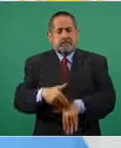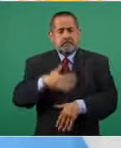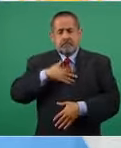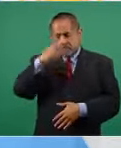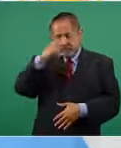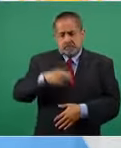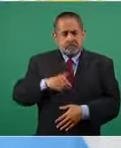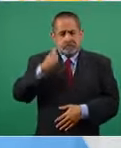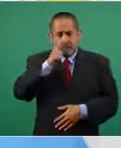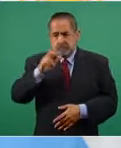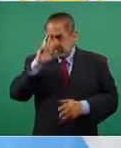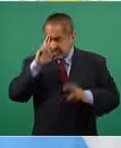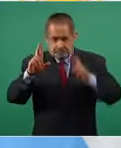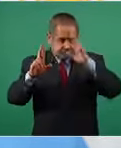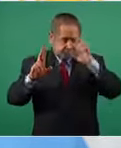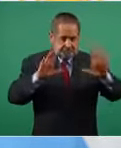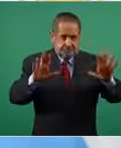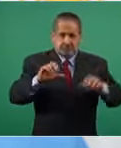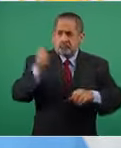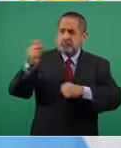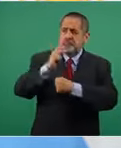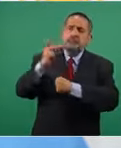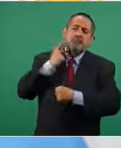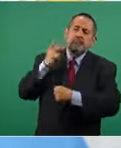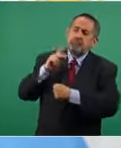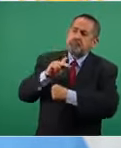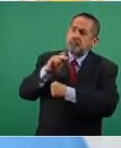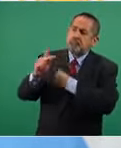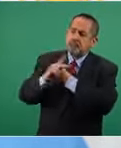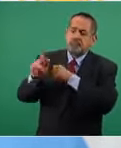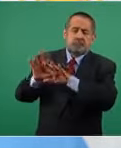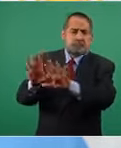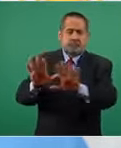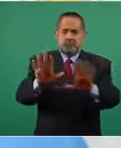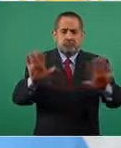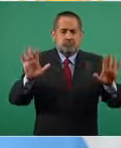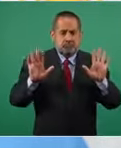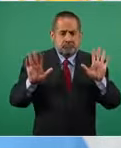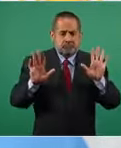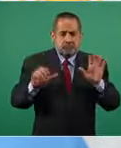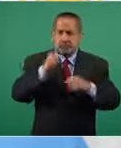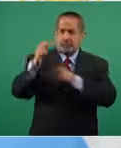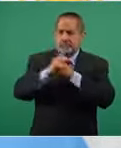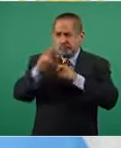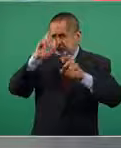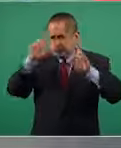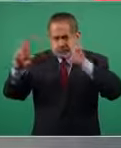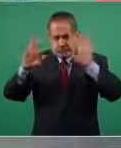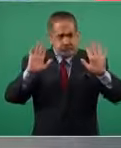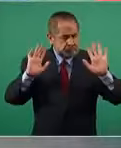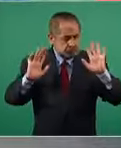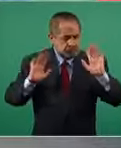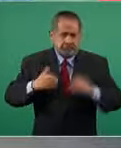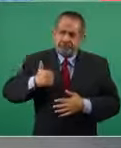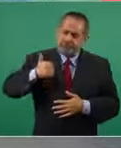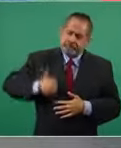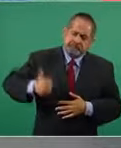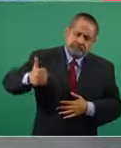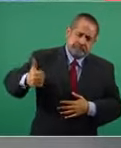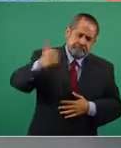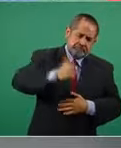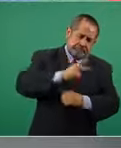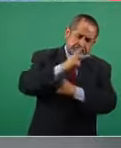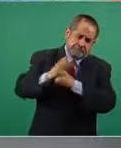respetamos las políticas que se llevaron a cabo en otros países cada pueblo cada